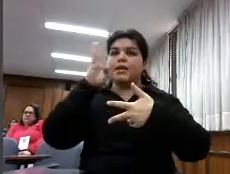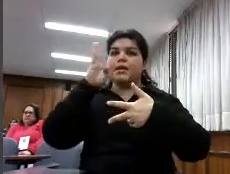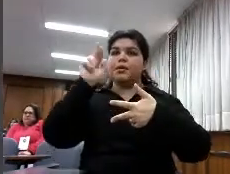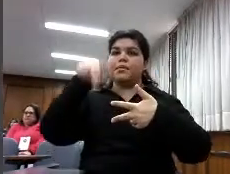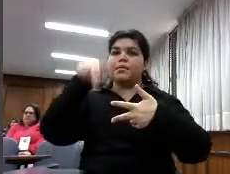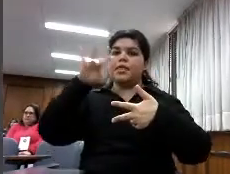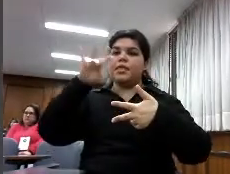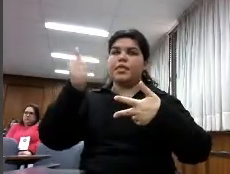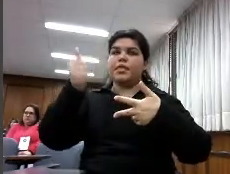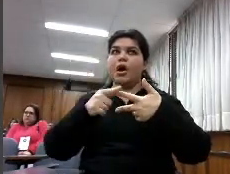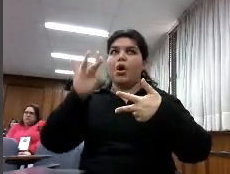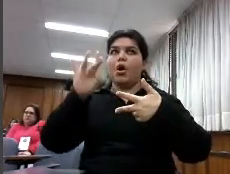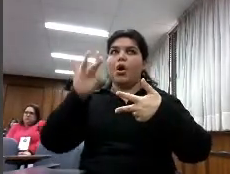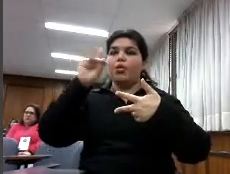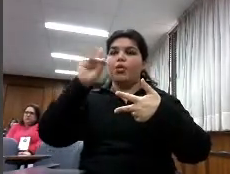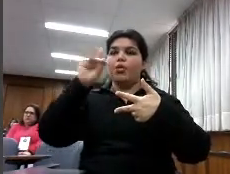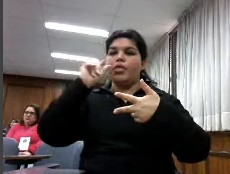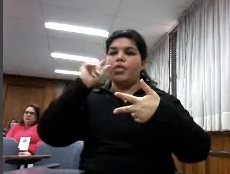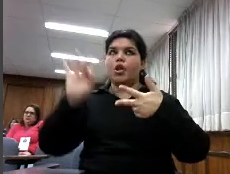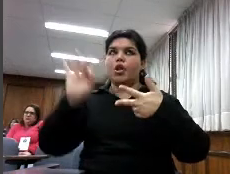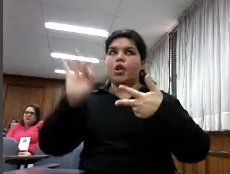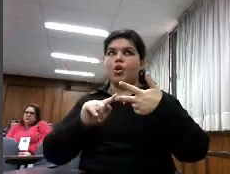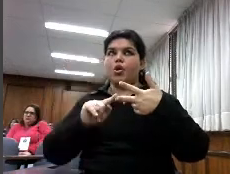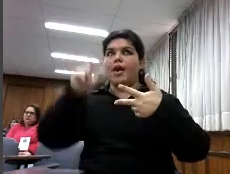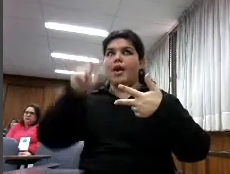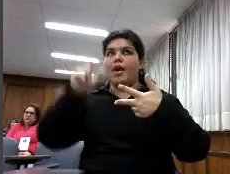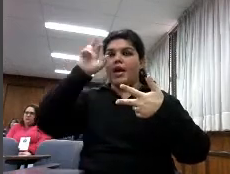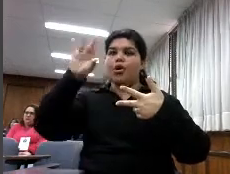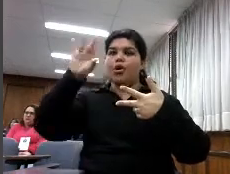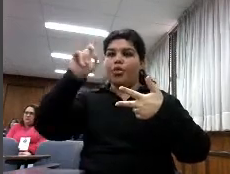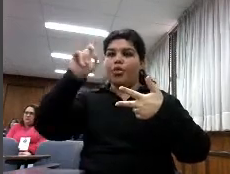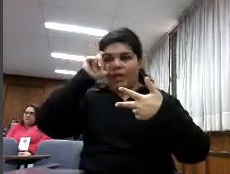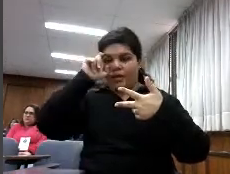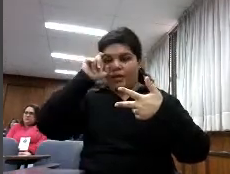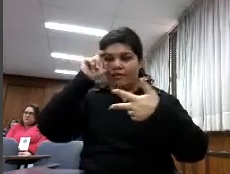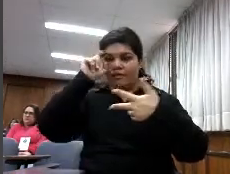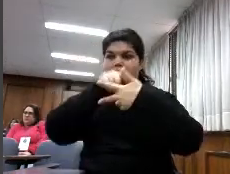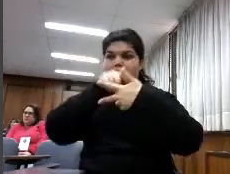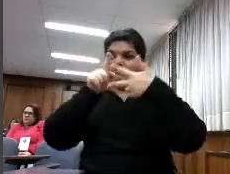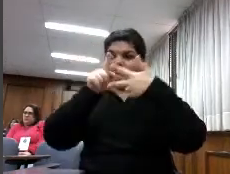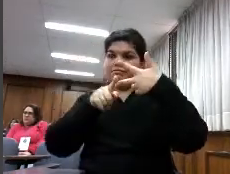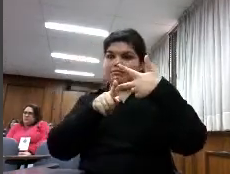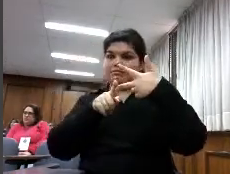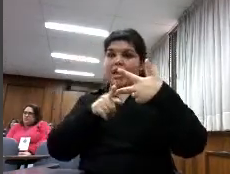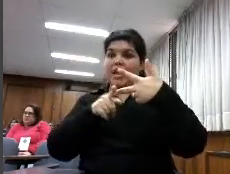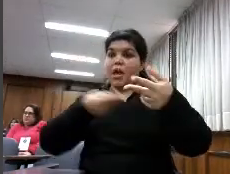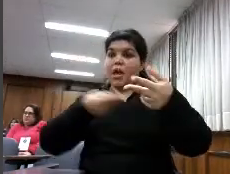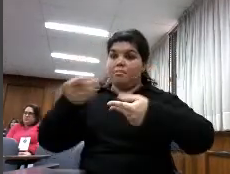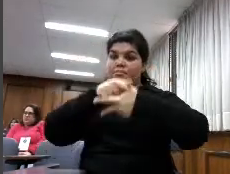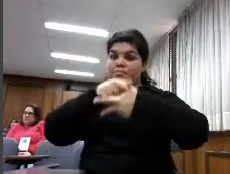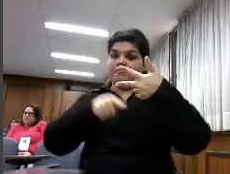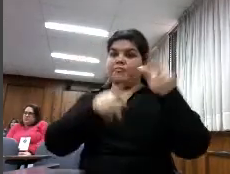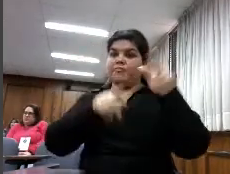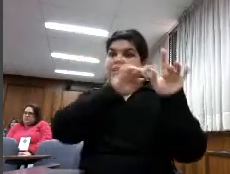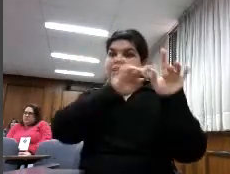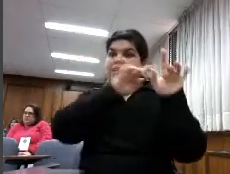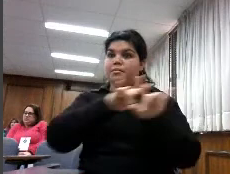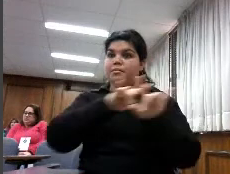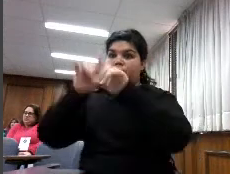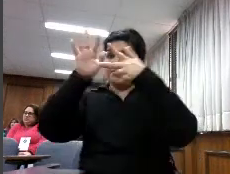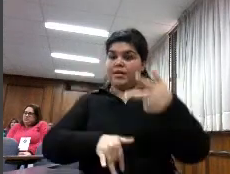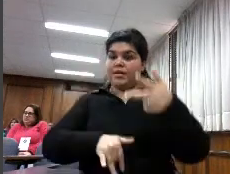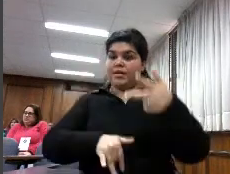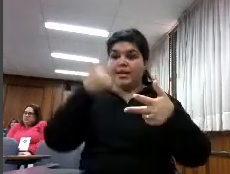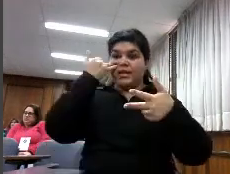Odilo y Sercode de esas tres plataformas hay una de ellas que está trabajando ya en